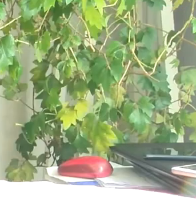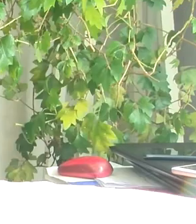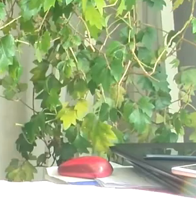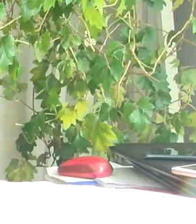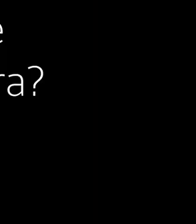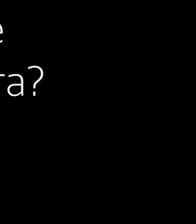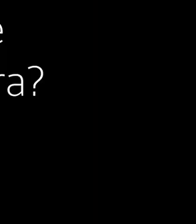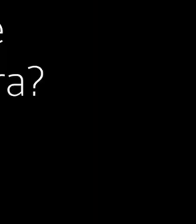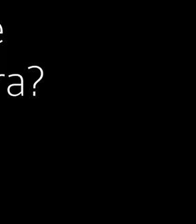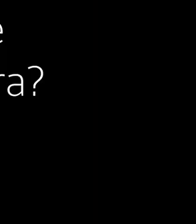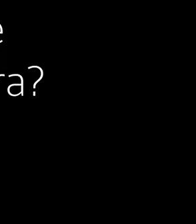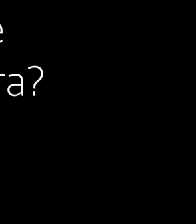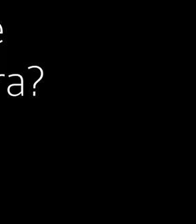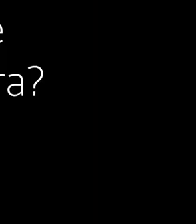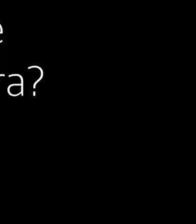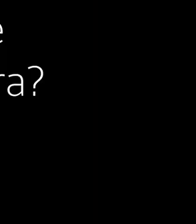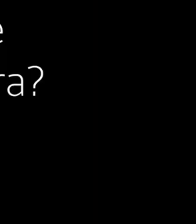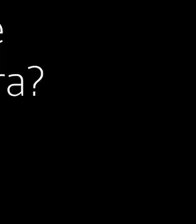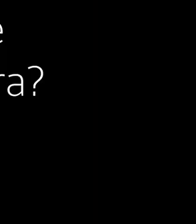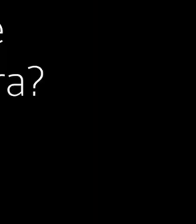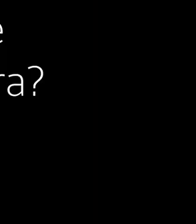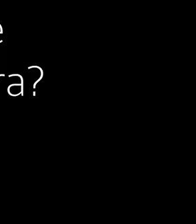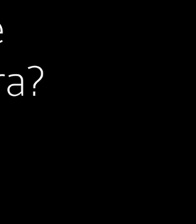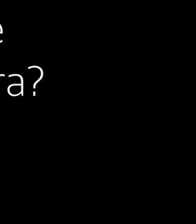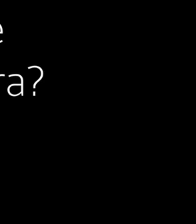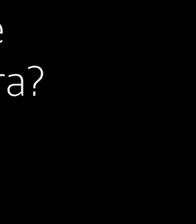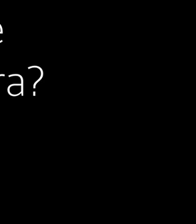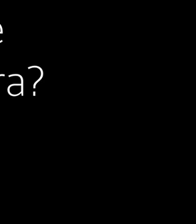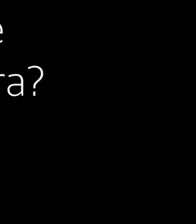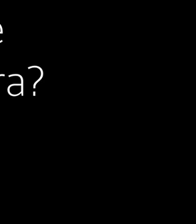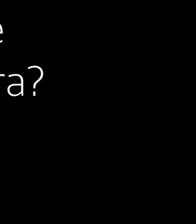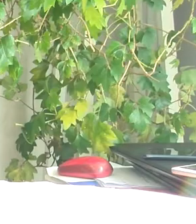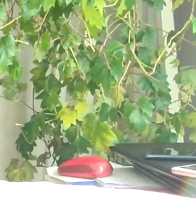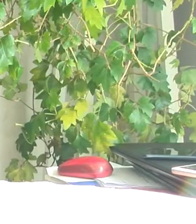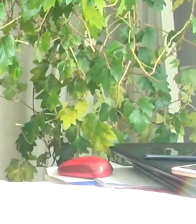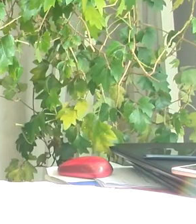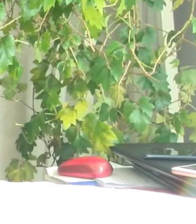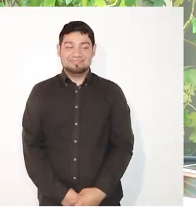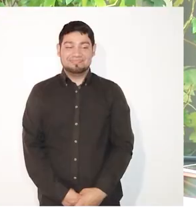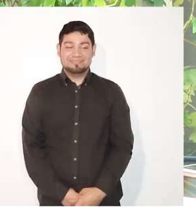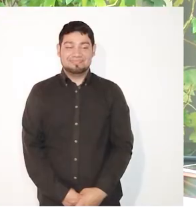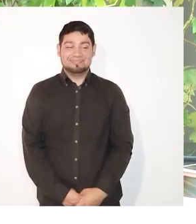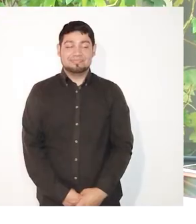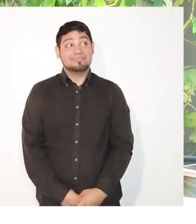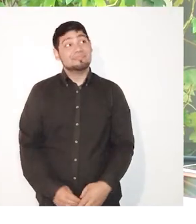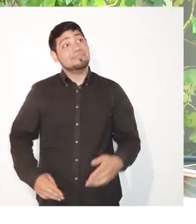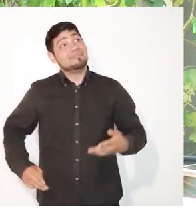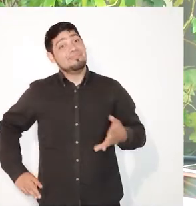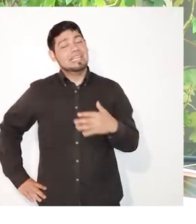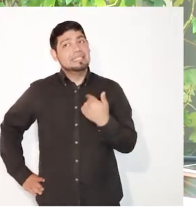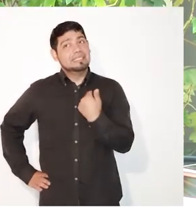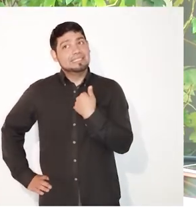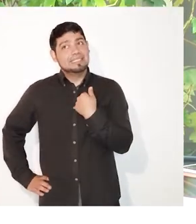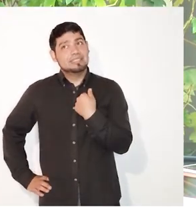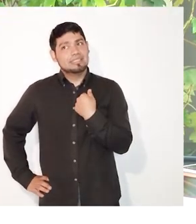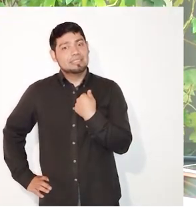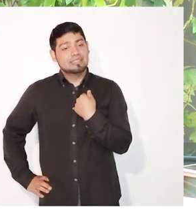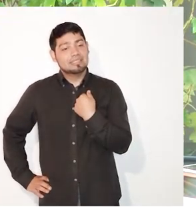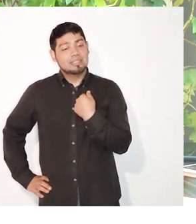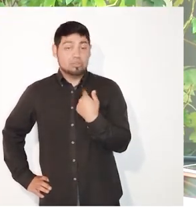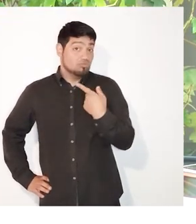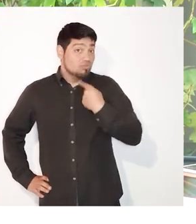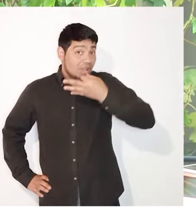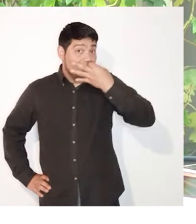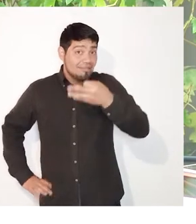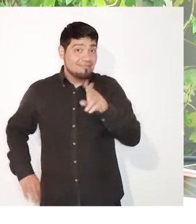loca. ¿Cuál fue tu fuente de inspiración para esa obra? A ver, mira, es que yo voy a ser bien